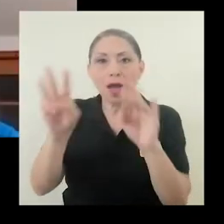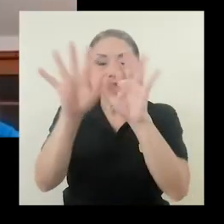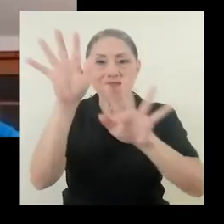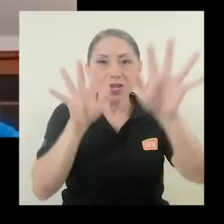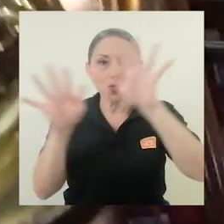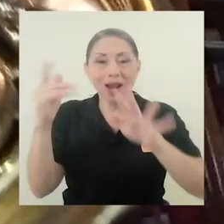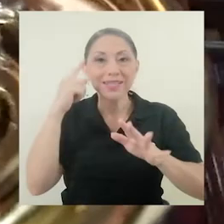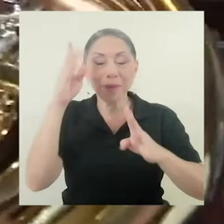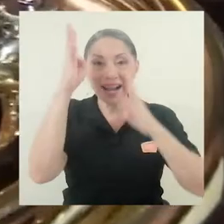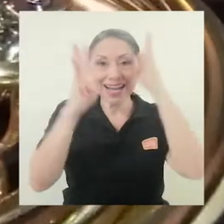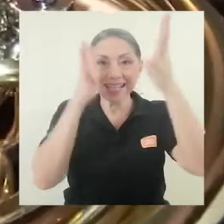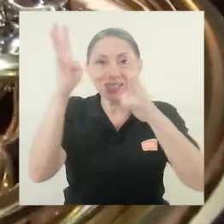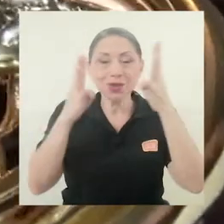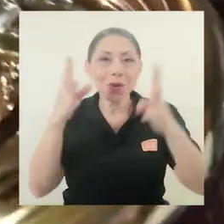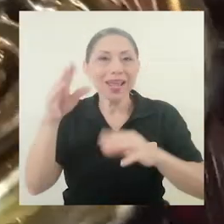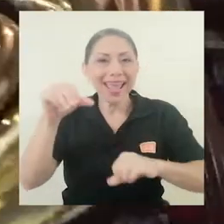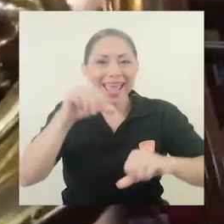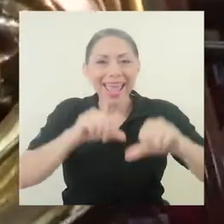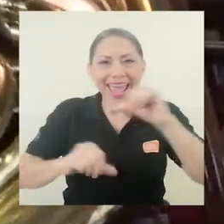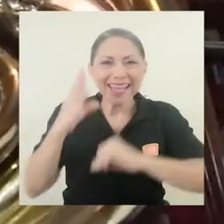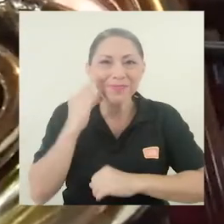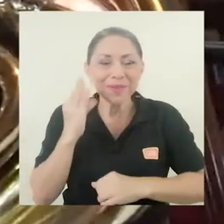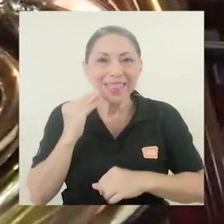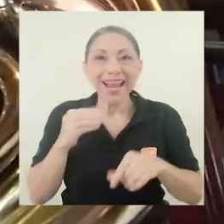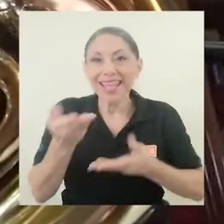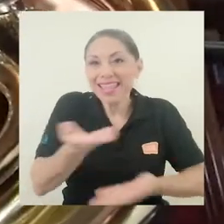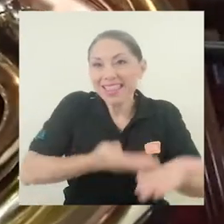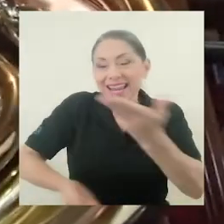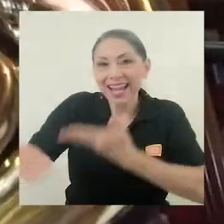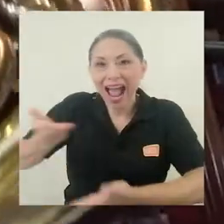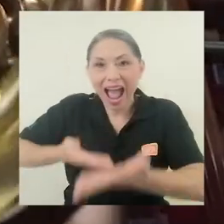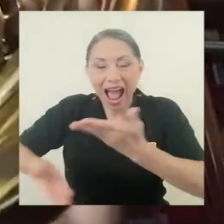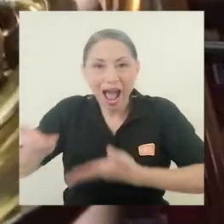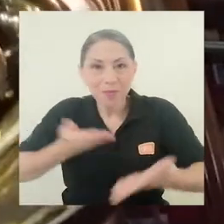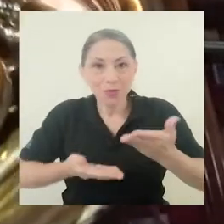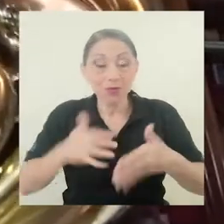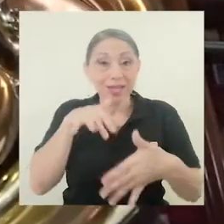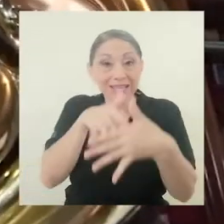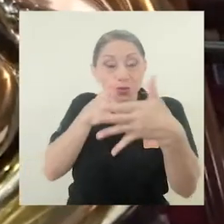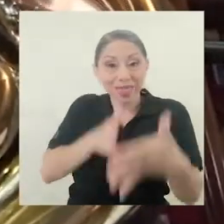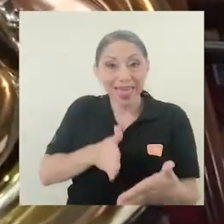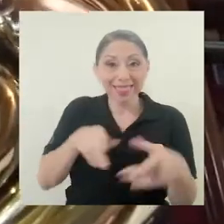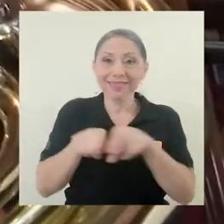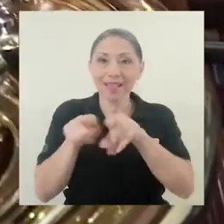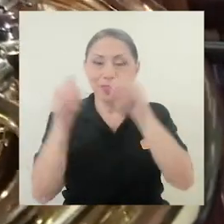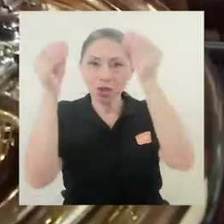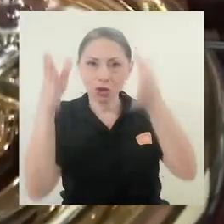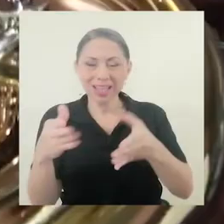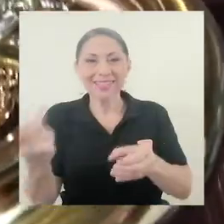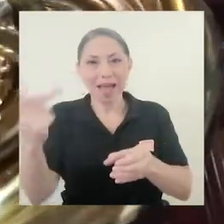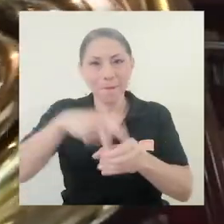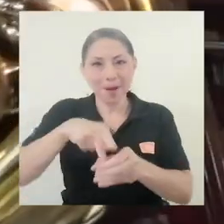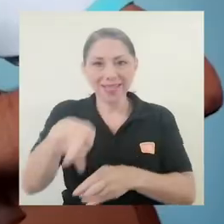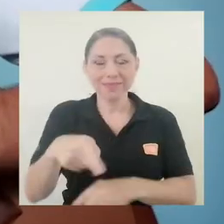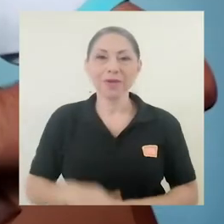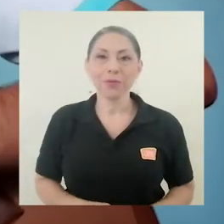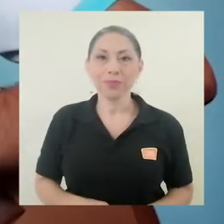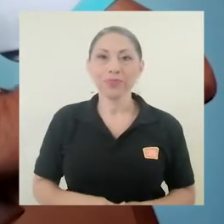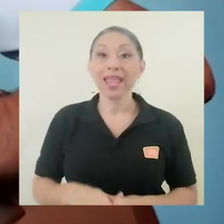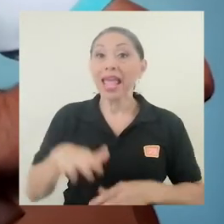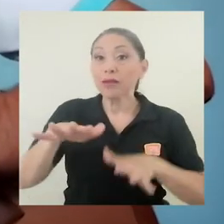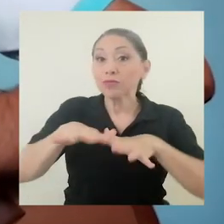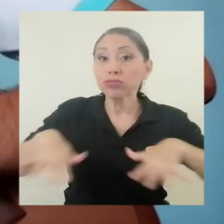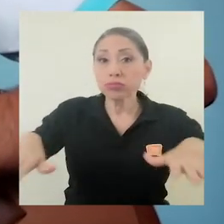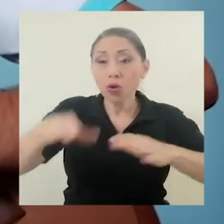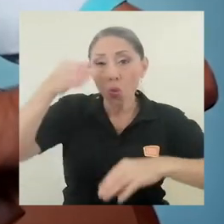experimental y de intercambios internacionales en los que tanto estudiantes como docentes han participado. Dentro de